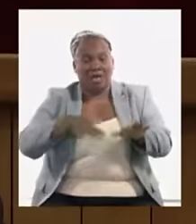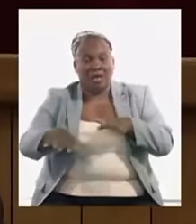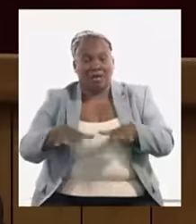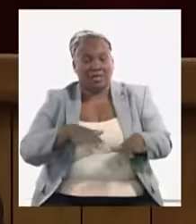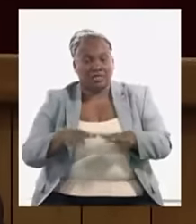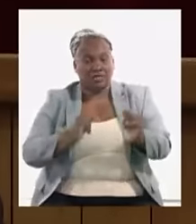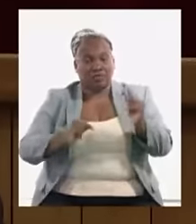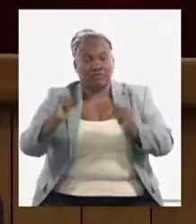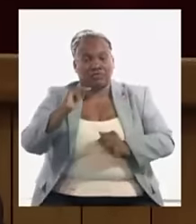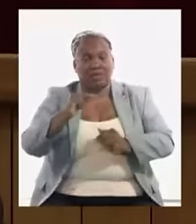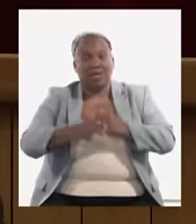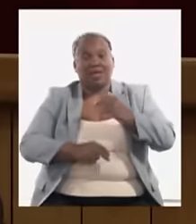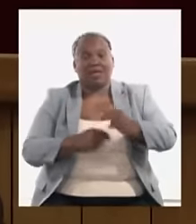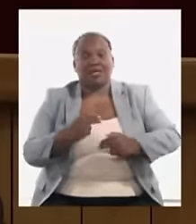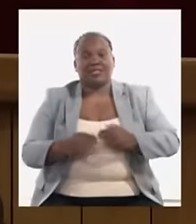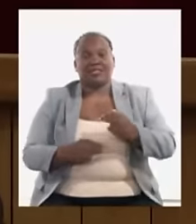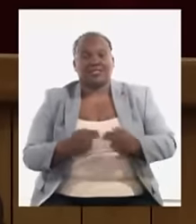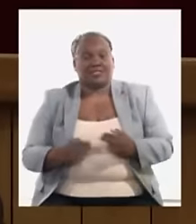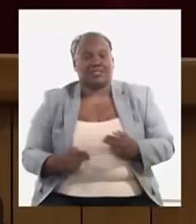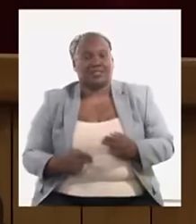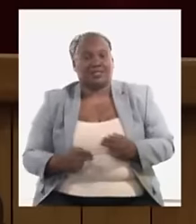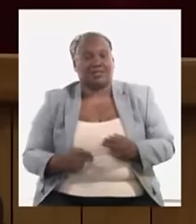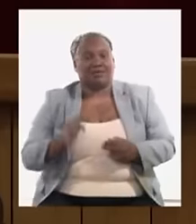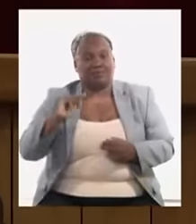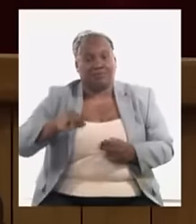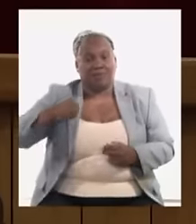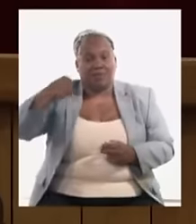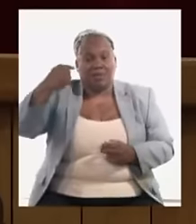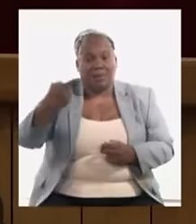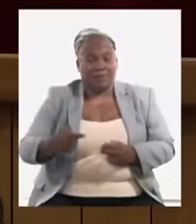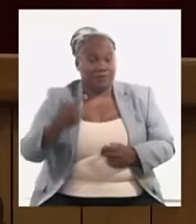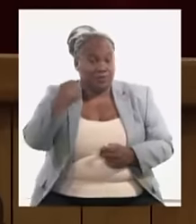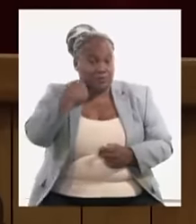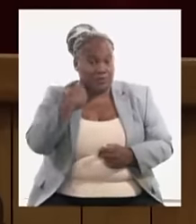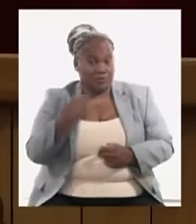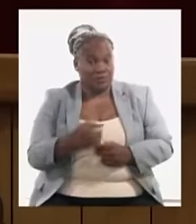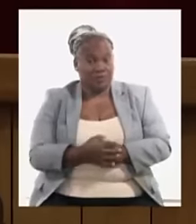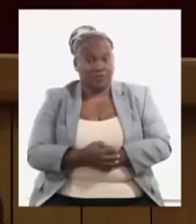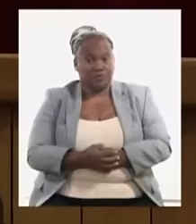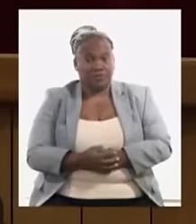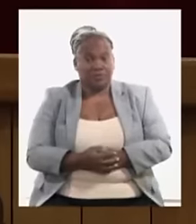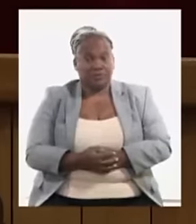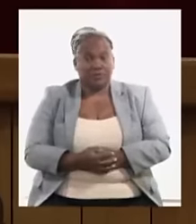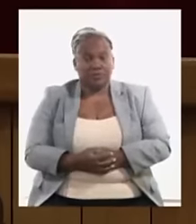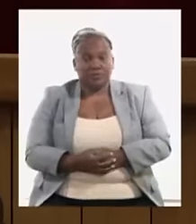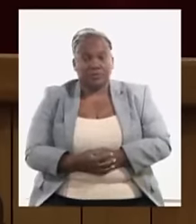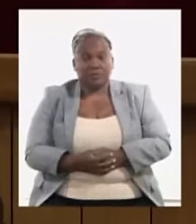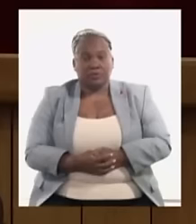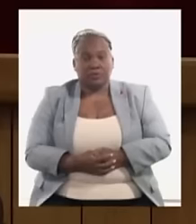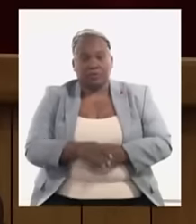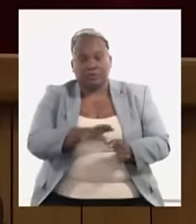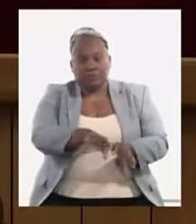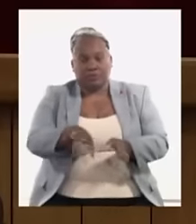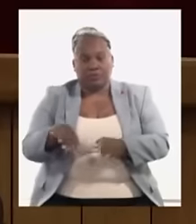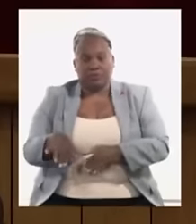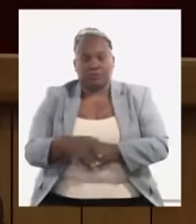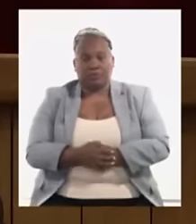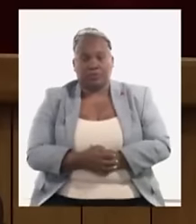que se van a cometer durante el próximo año por otra parte